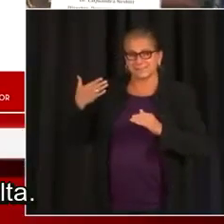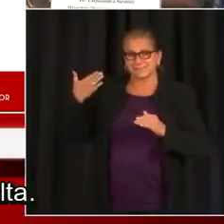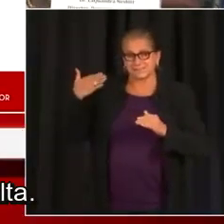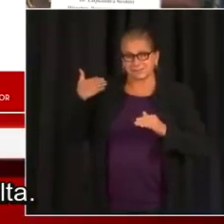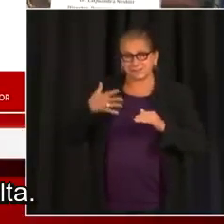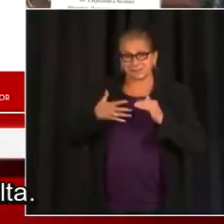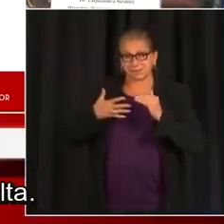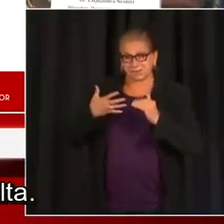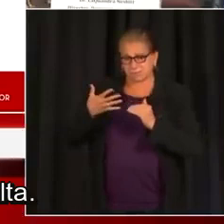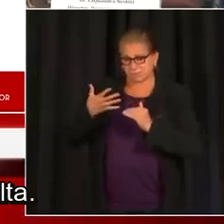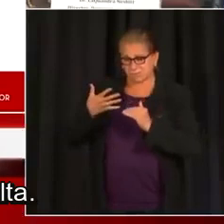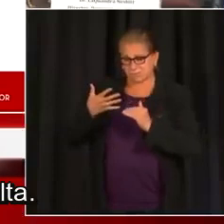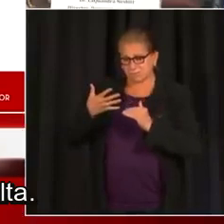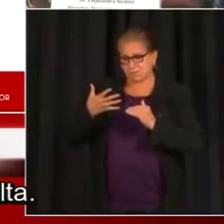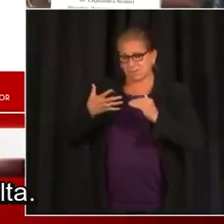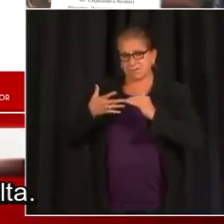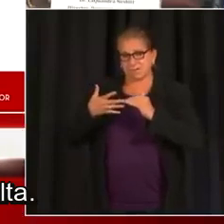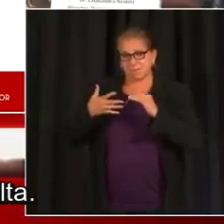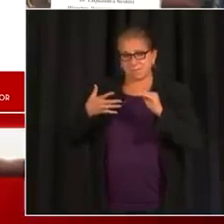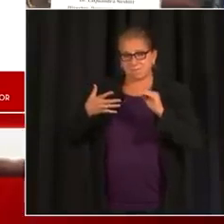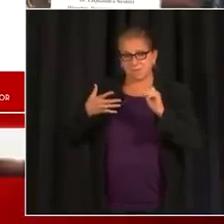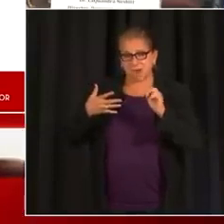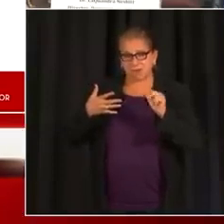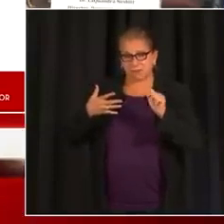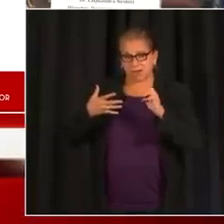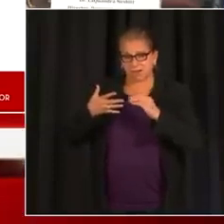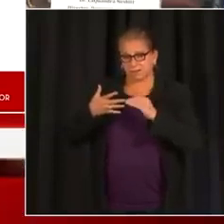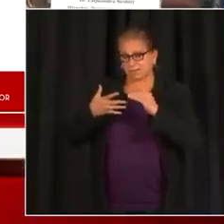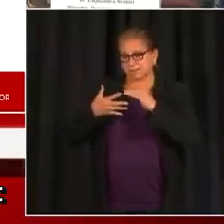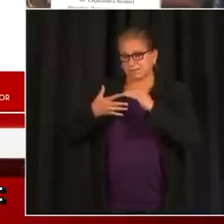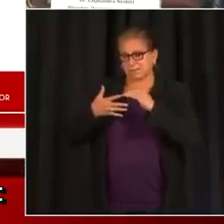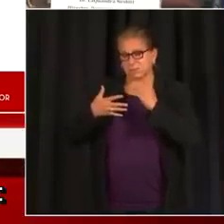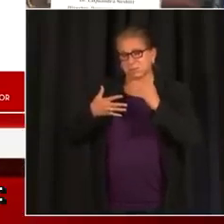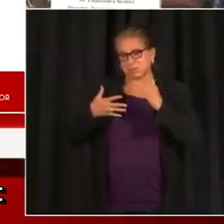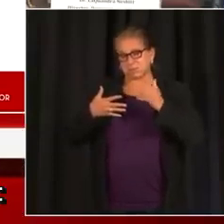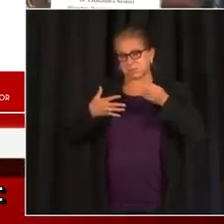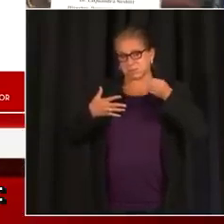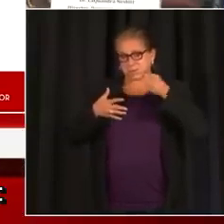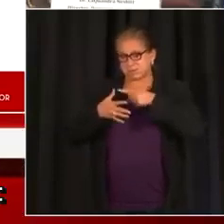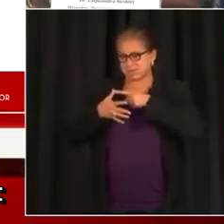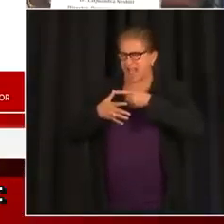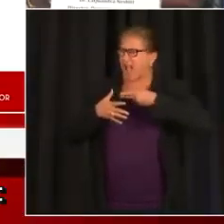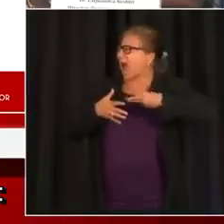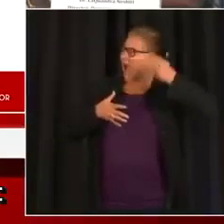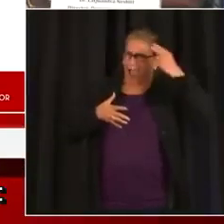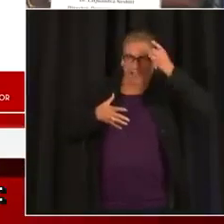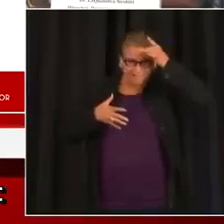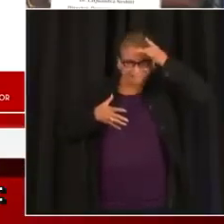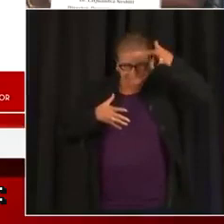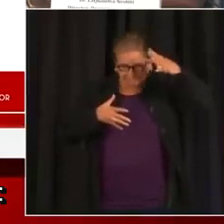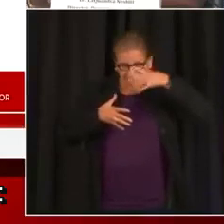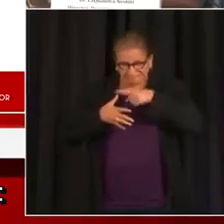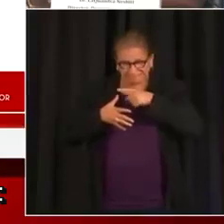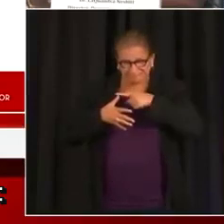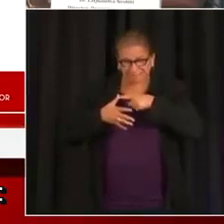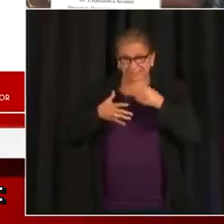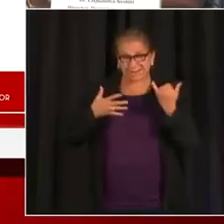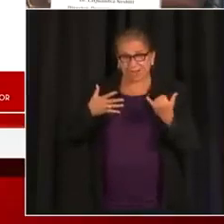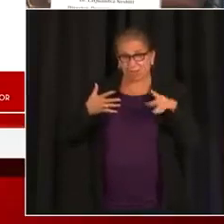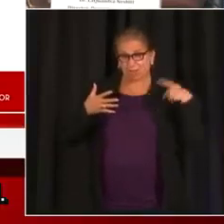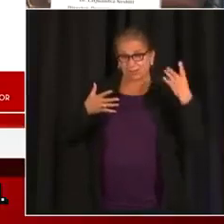transmisión baja, moderada, sustancial y alta. El Distrito de Colombia ya se había comprometido a tres categorías de esas, de